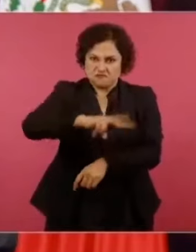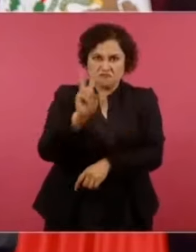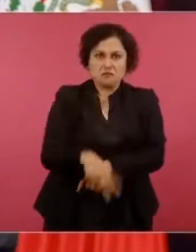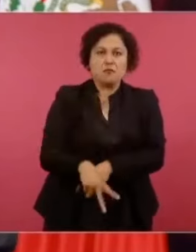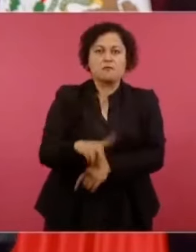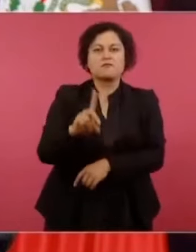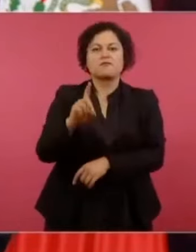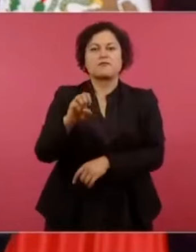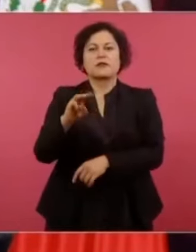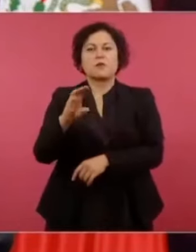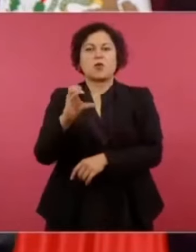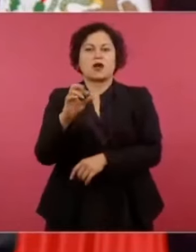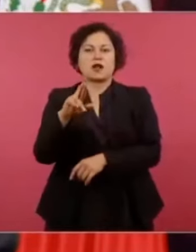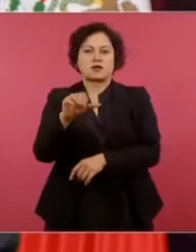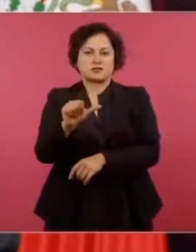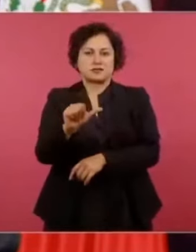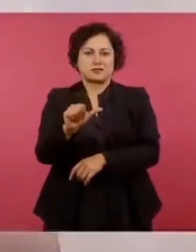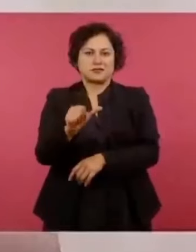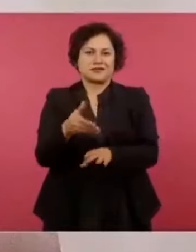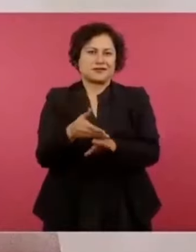no hipócritas.